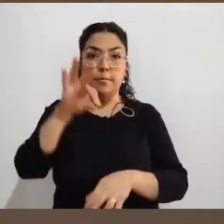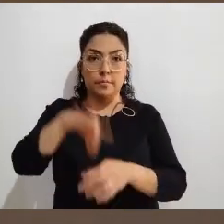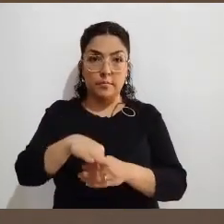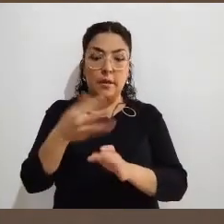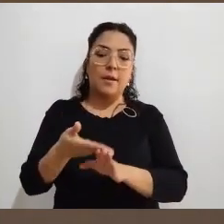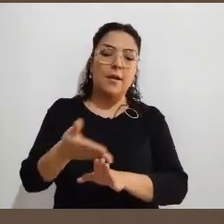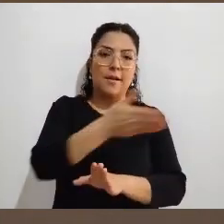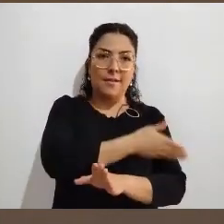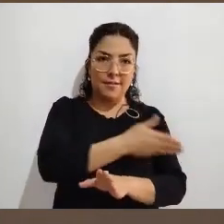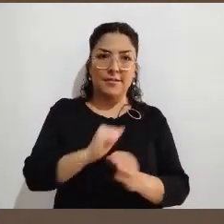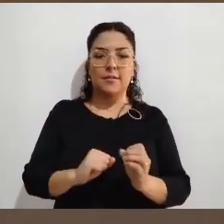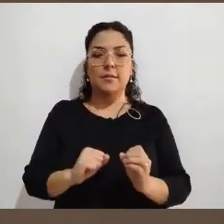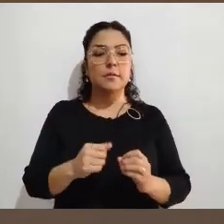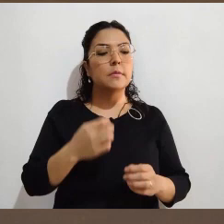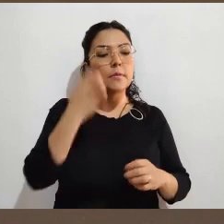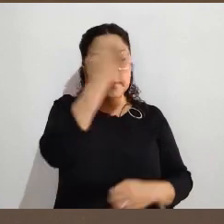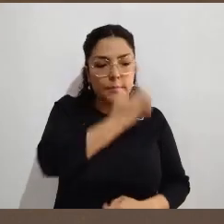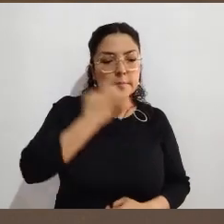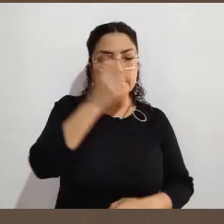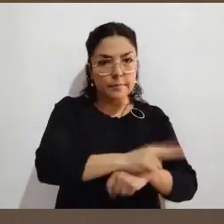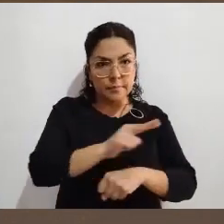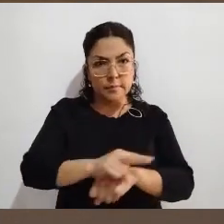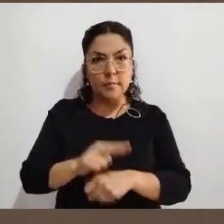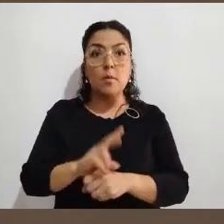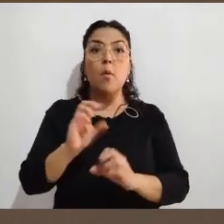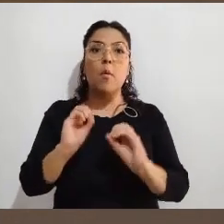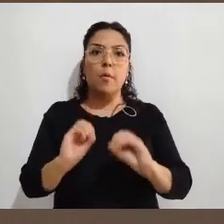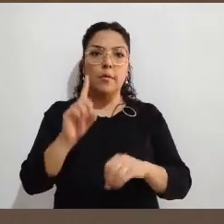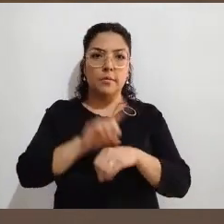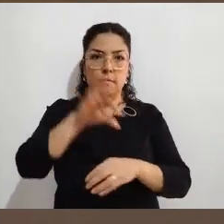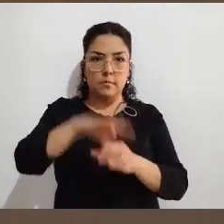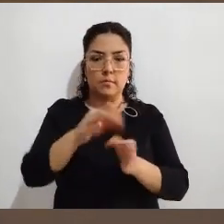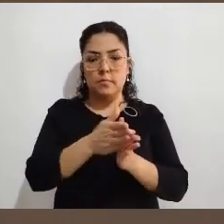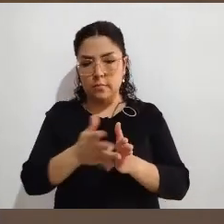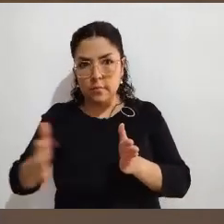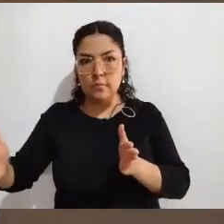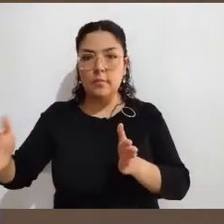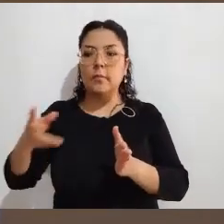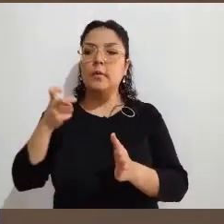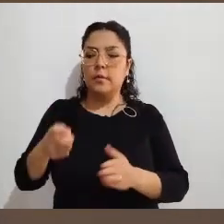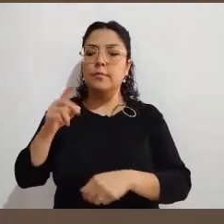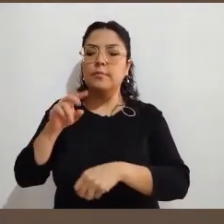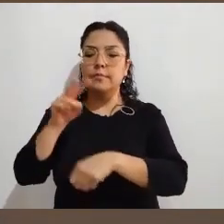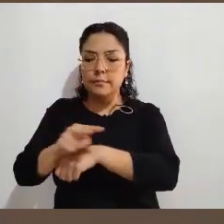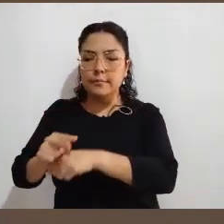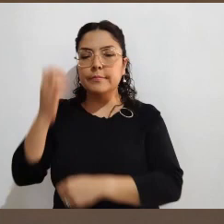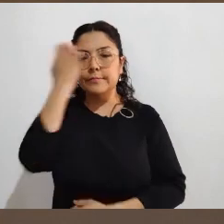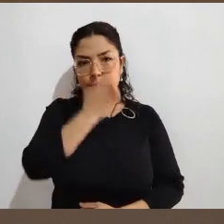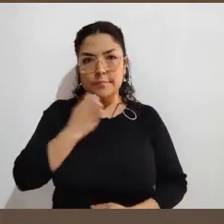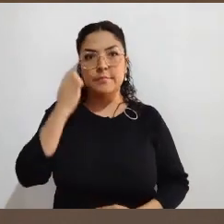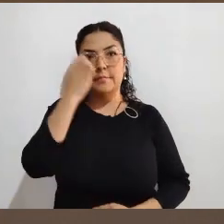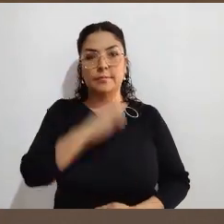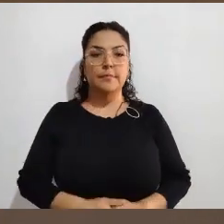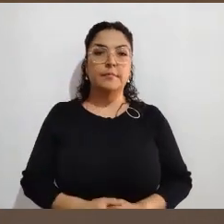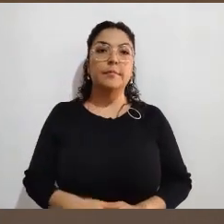puede y también participar en actos posteriores, como es el cómputo. Es decir, la persona observadora electoral, a